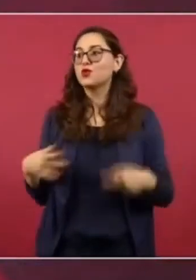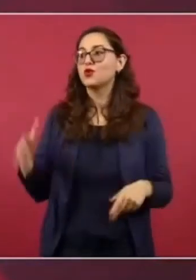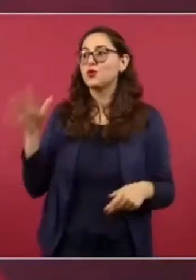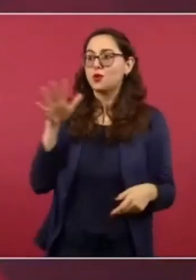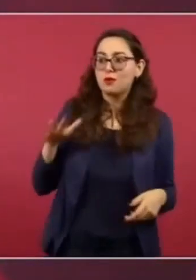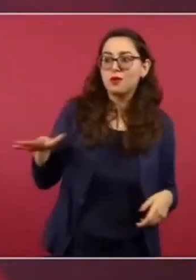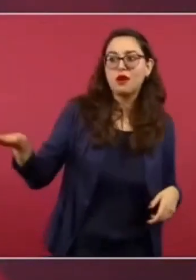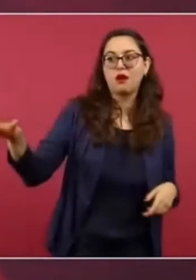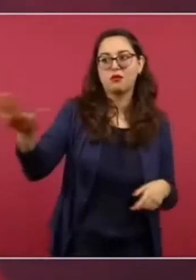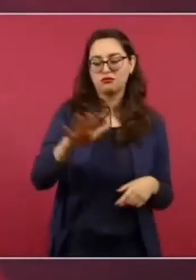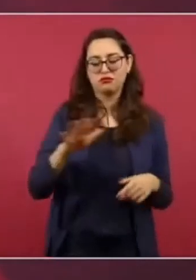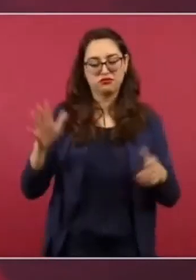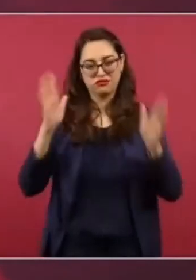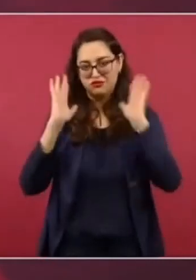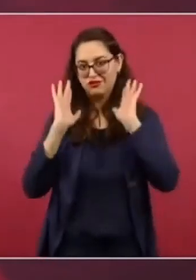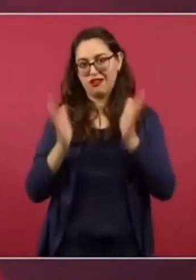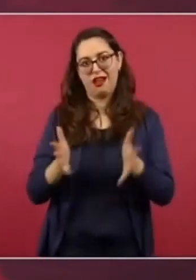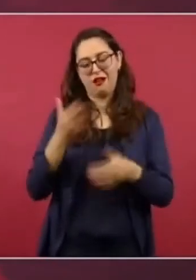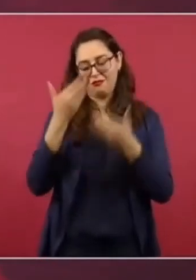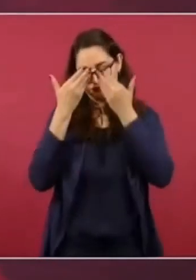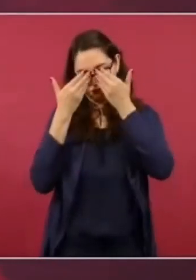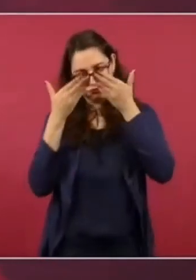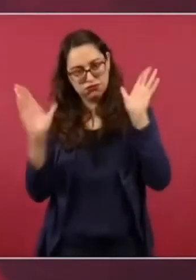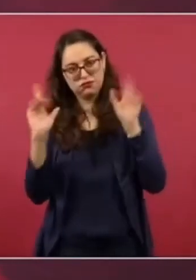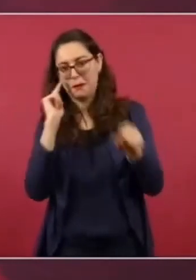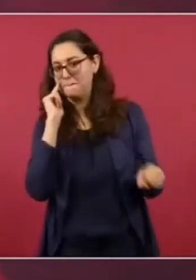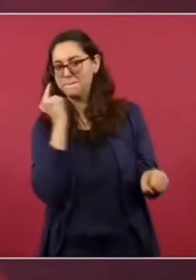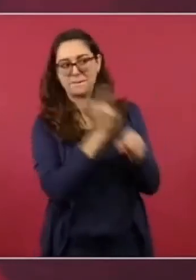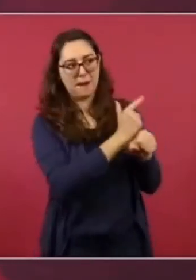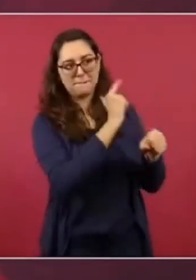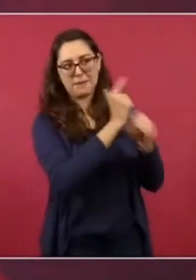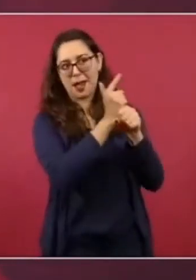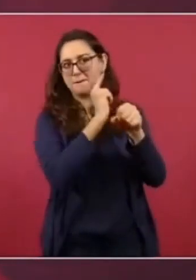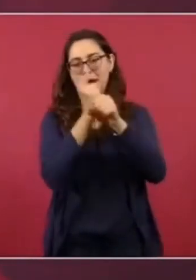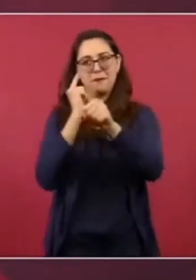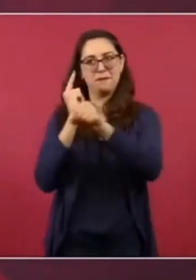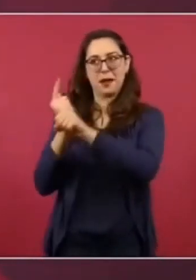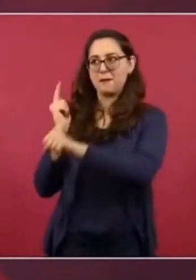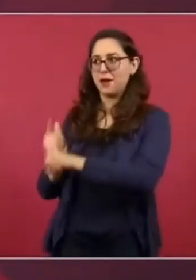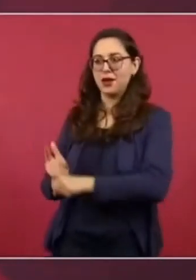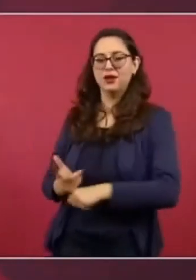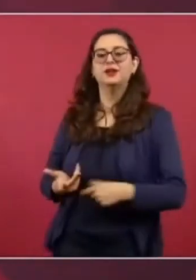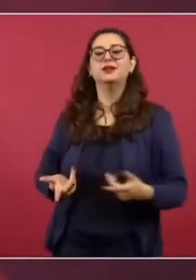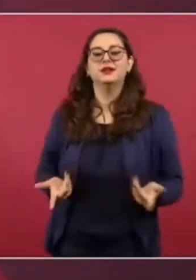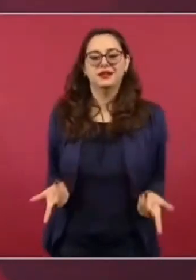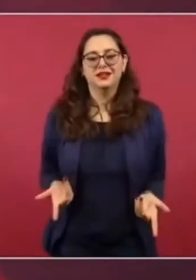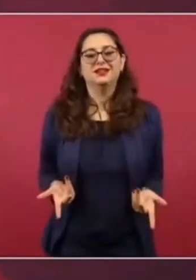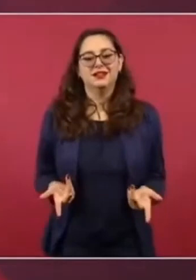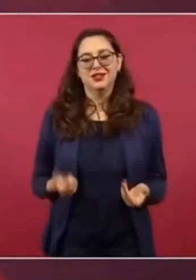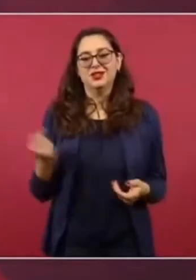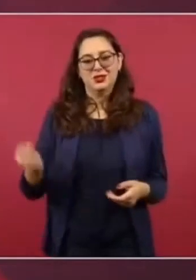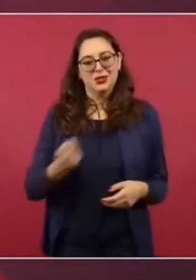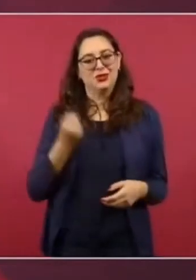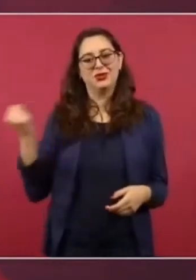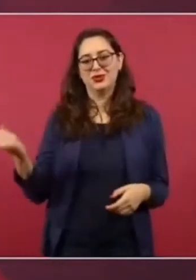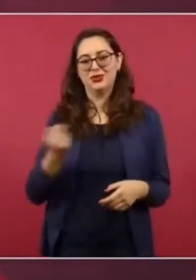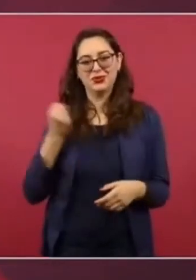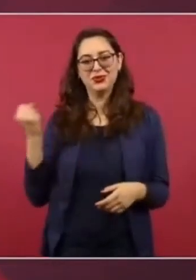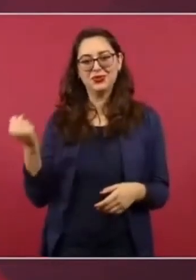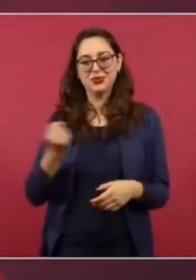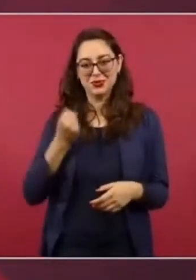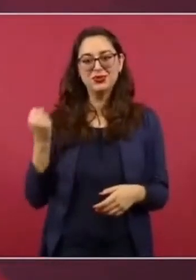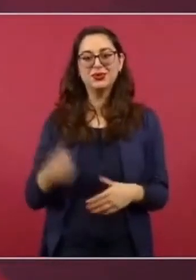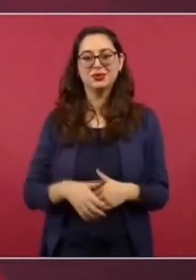consciente. Yo estaba reflexionando de que